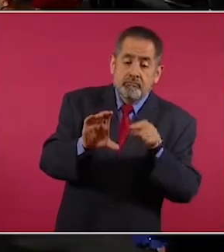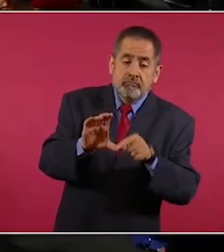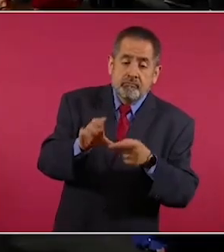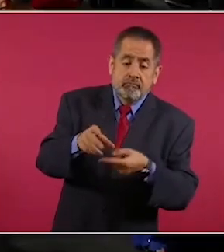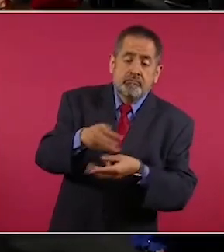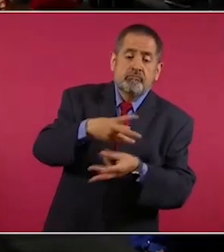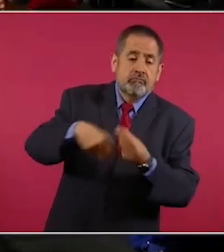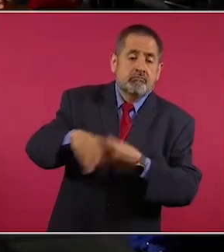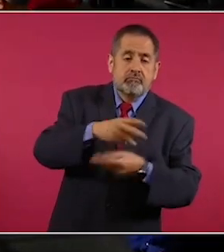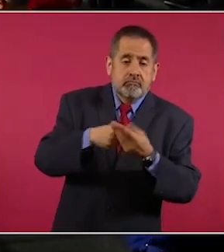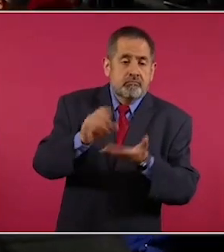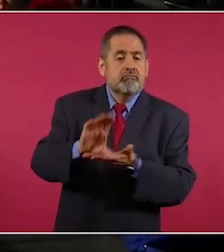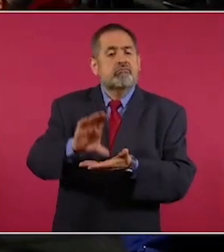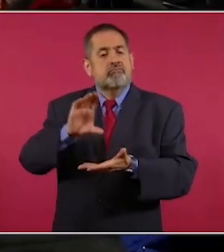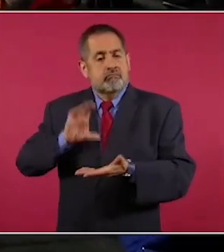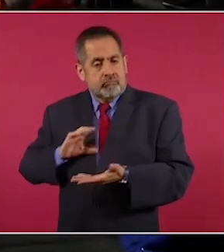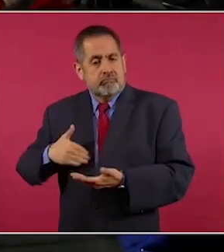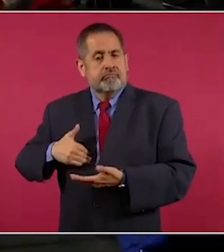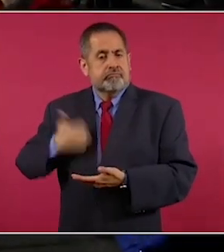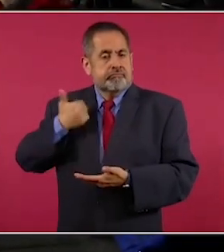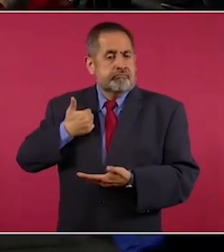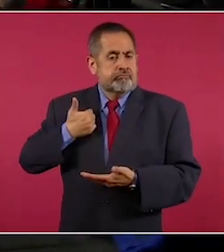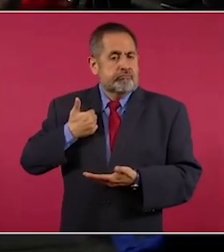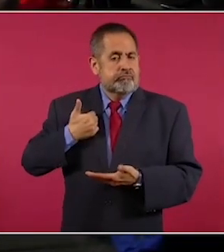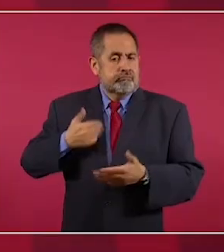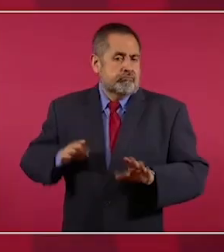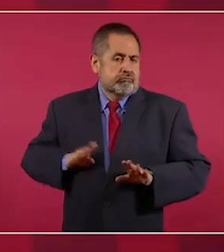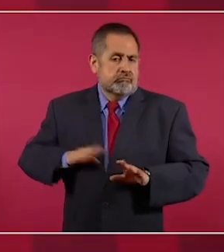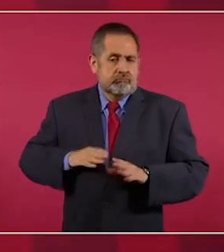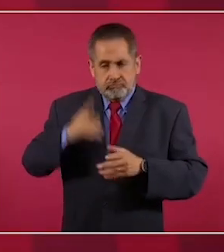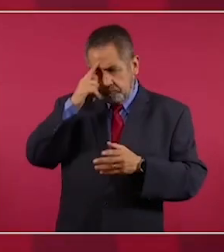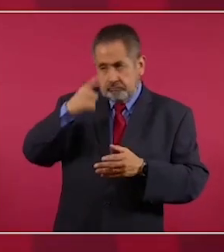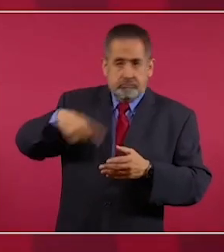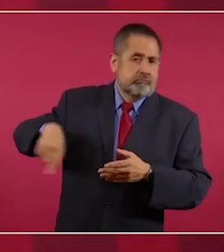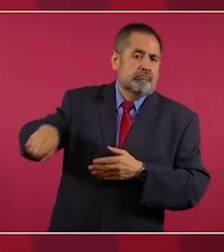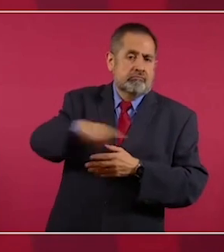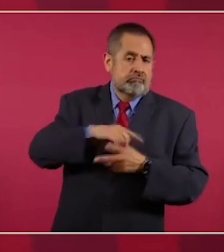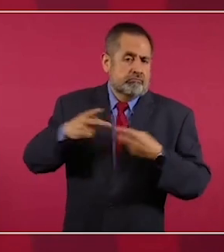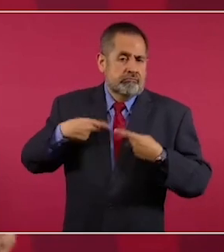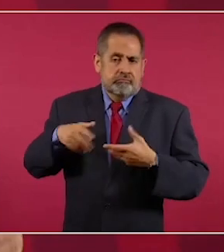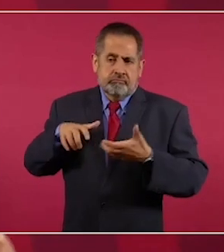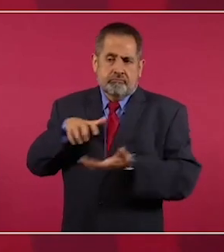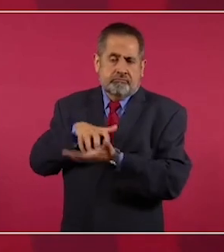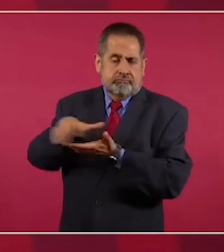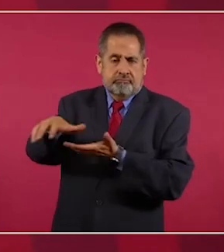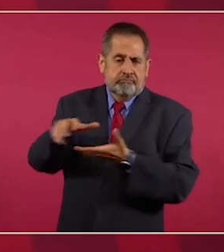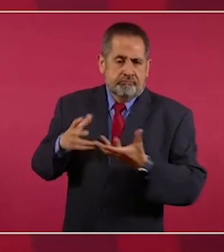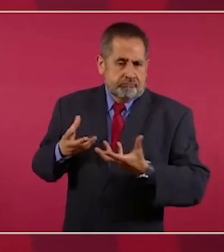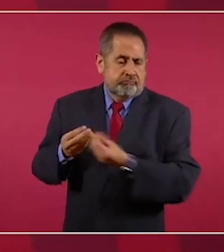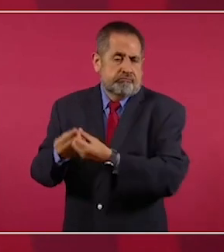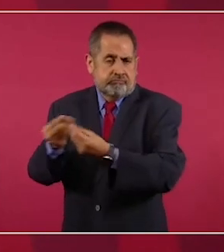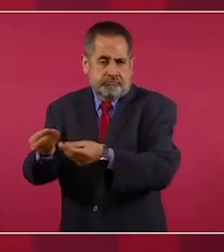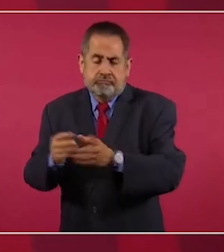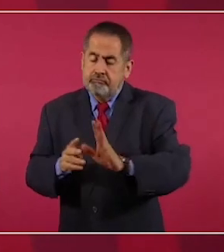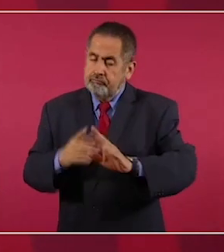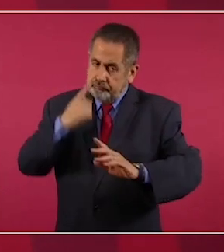haya beneficios para la nación,